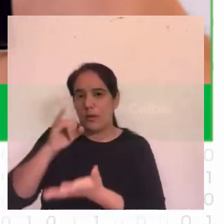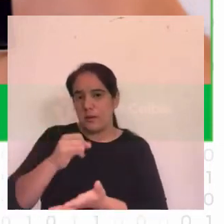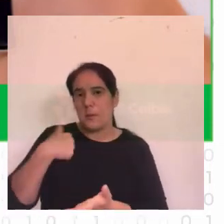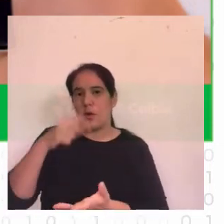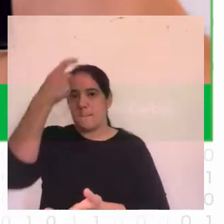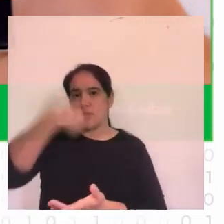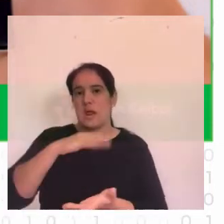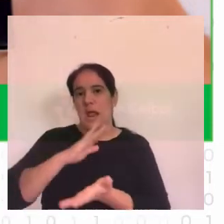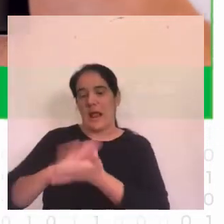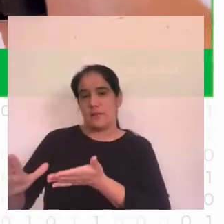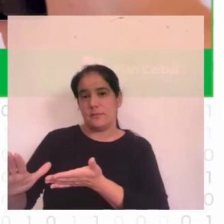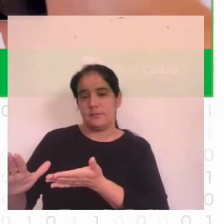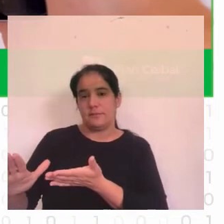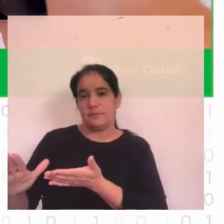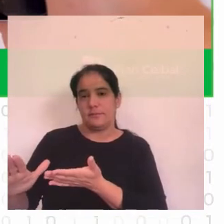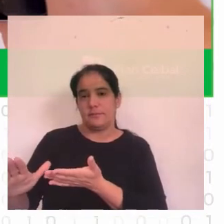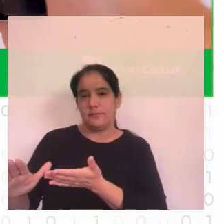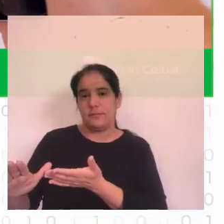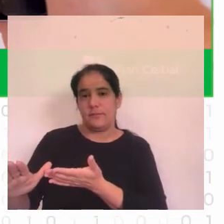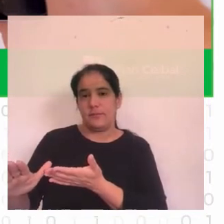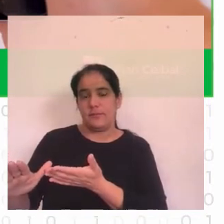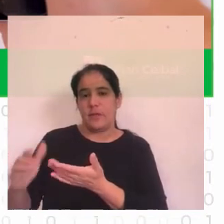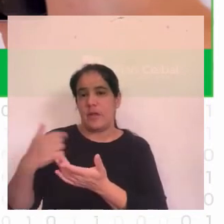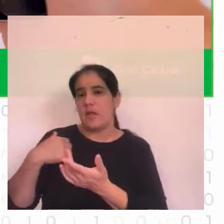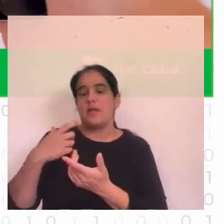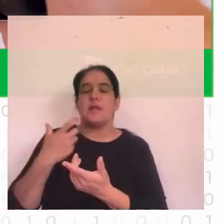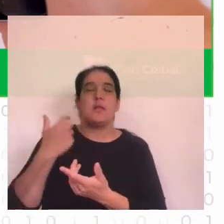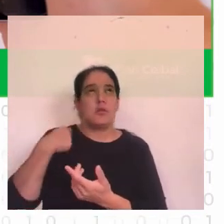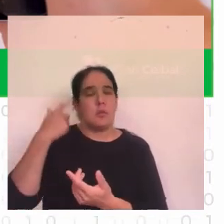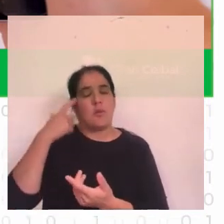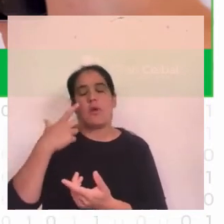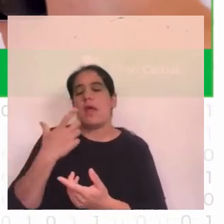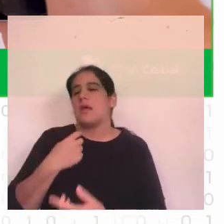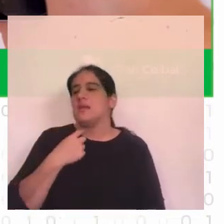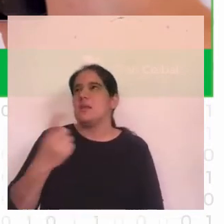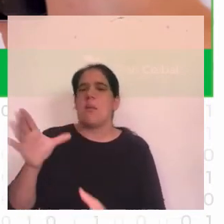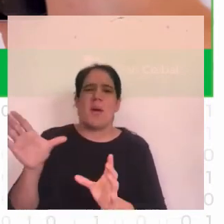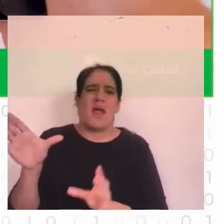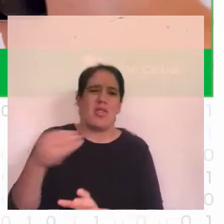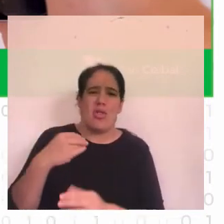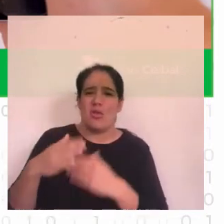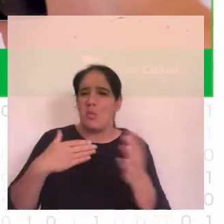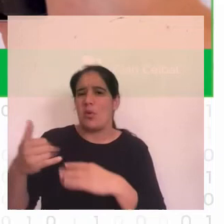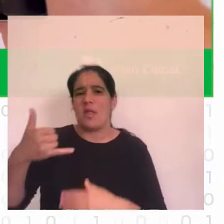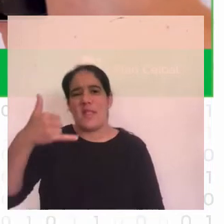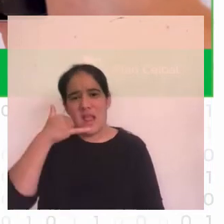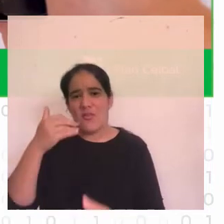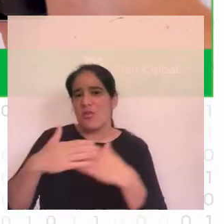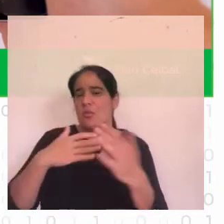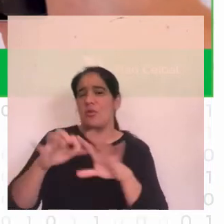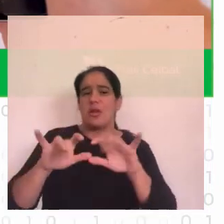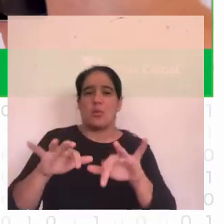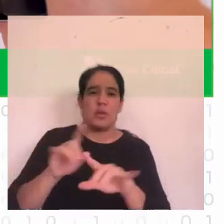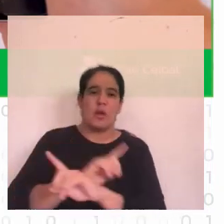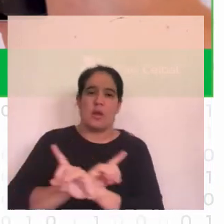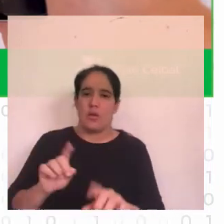solución sea adecuada para cualquier dispositivo y que el usuario no tenga que estar comprando o salir a comprar accesorios